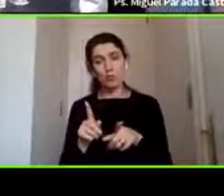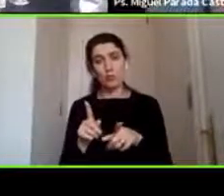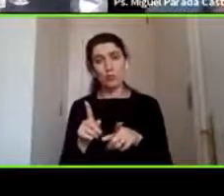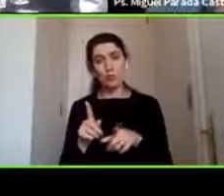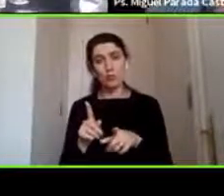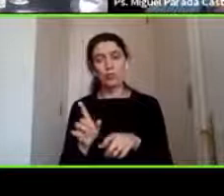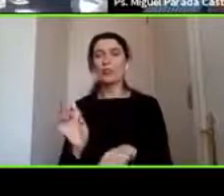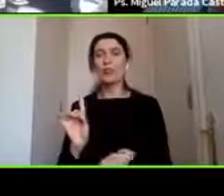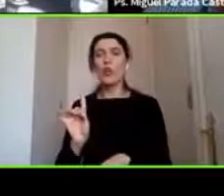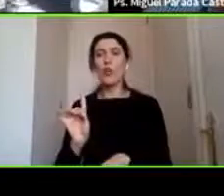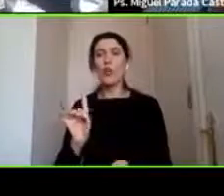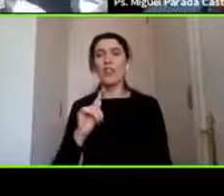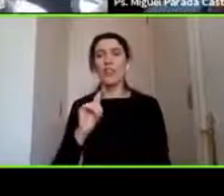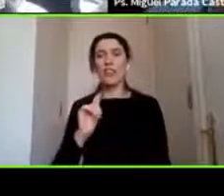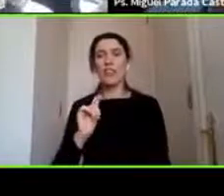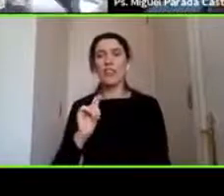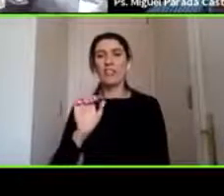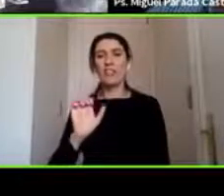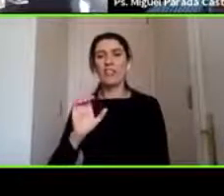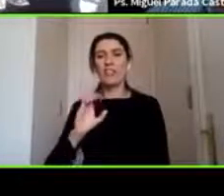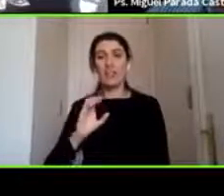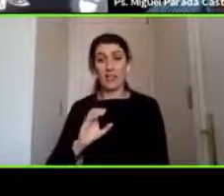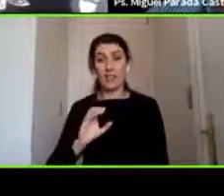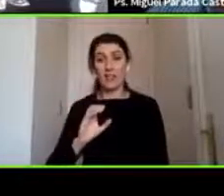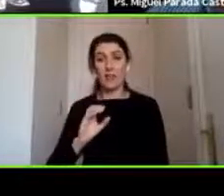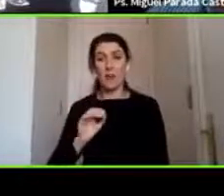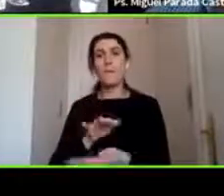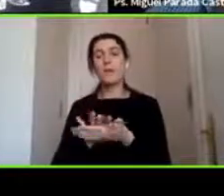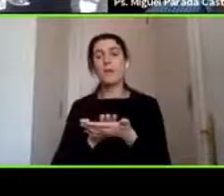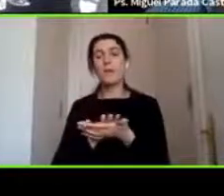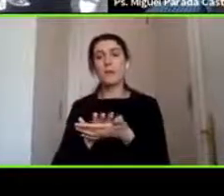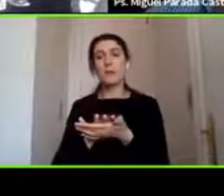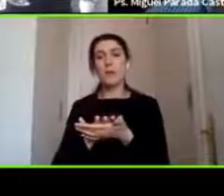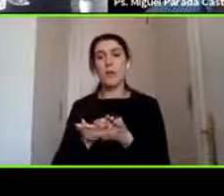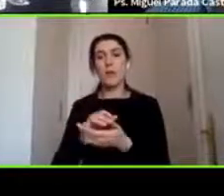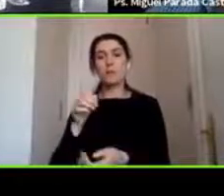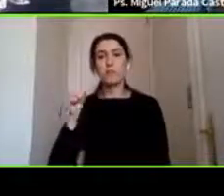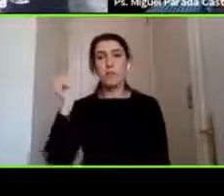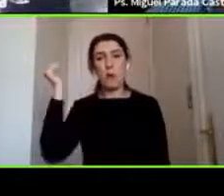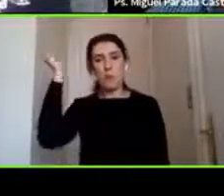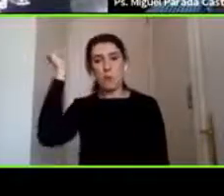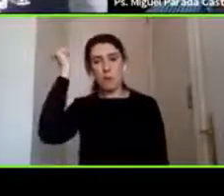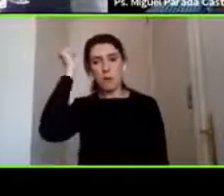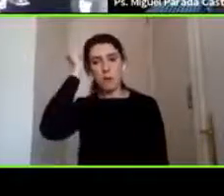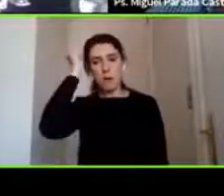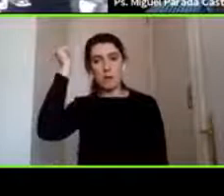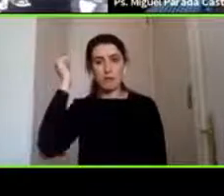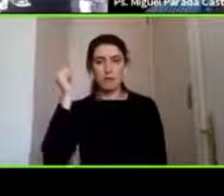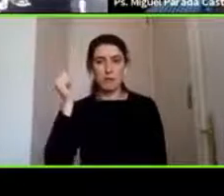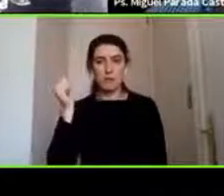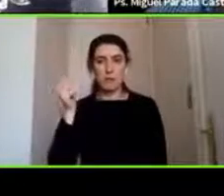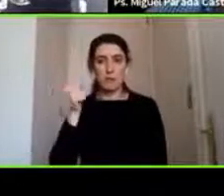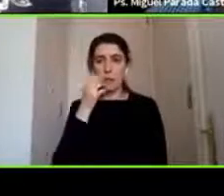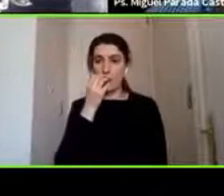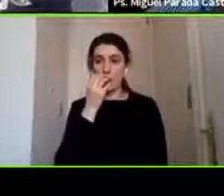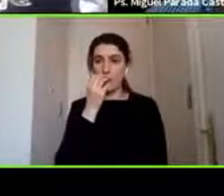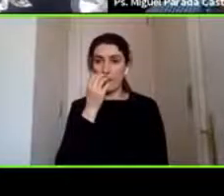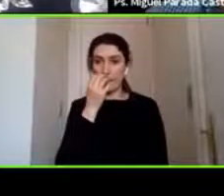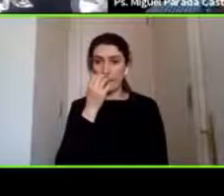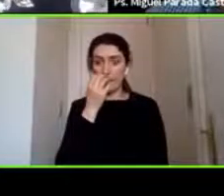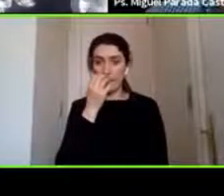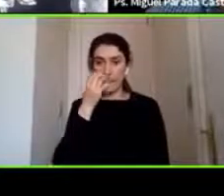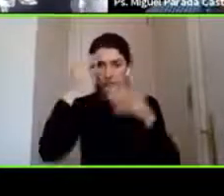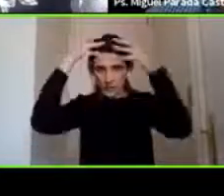TEC sino me refiero por ejemplo a la contusión de cráneo que es un golpe directo en la bóveda